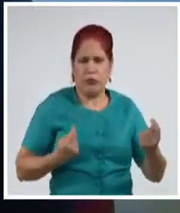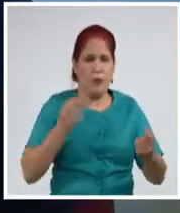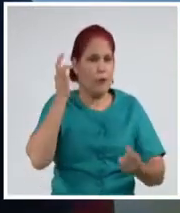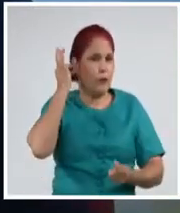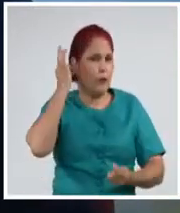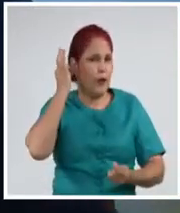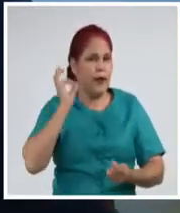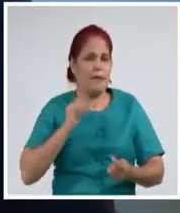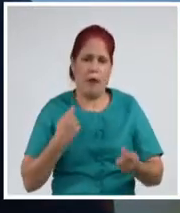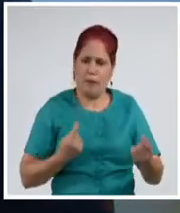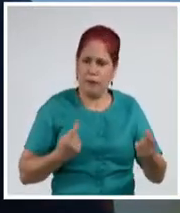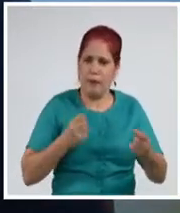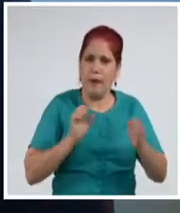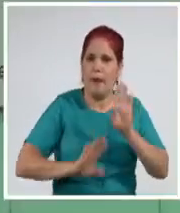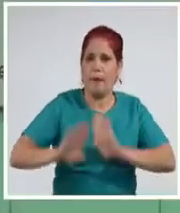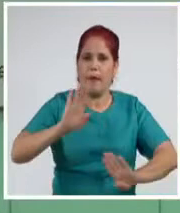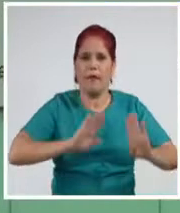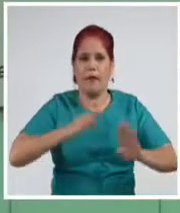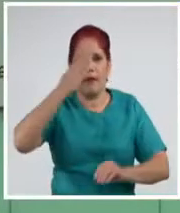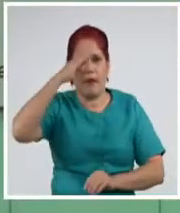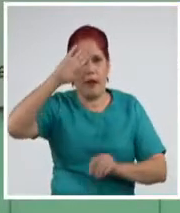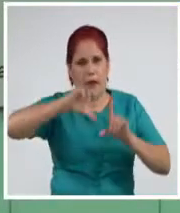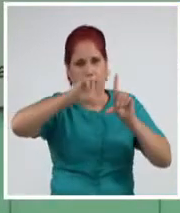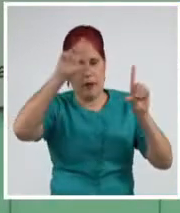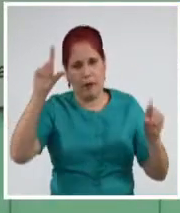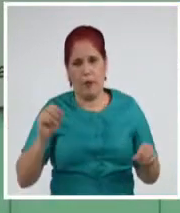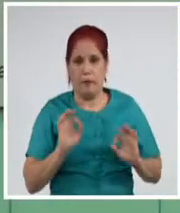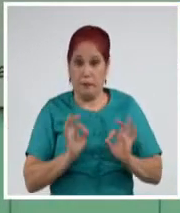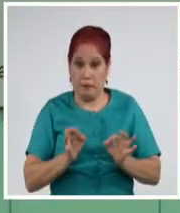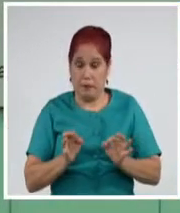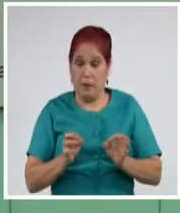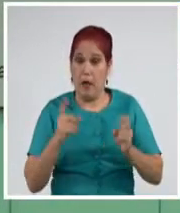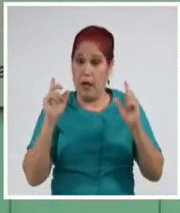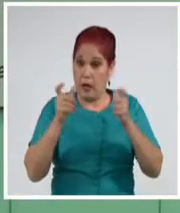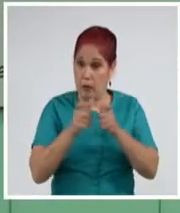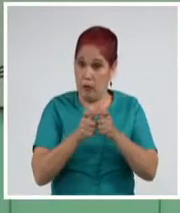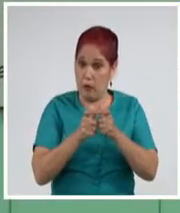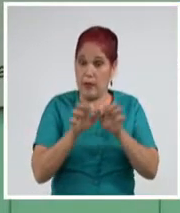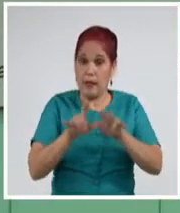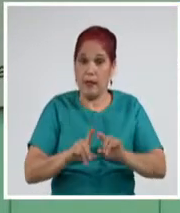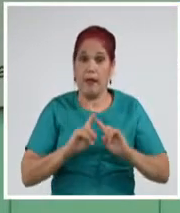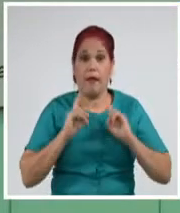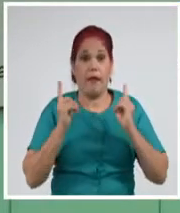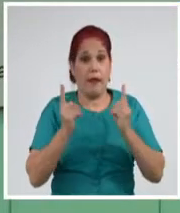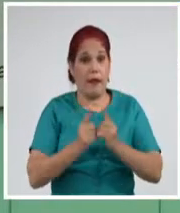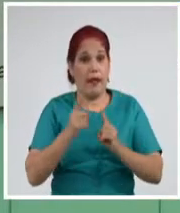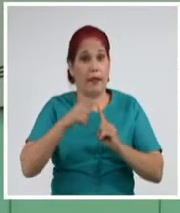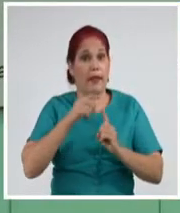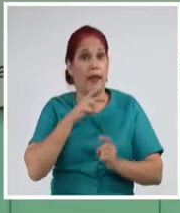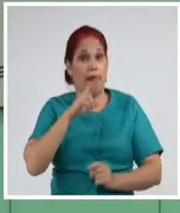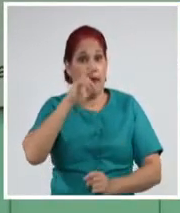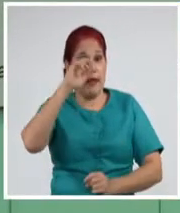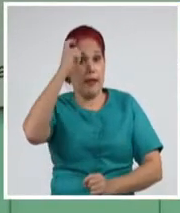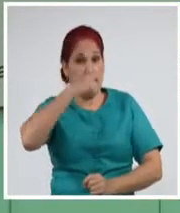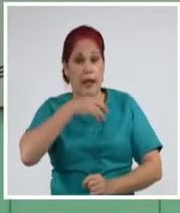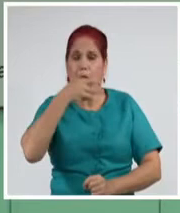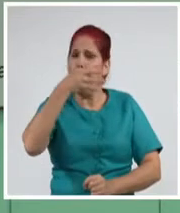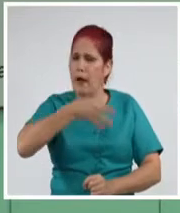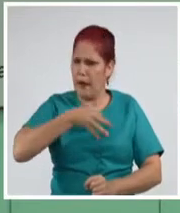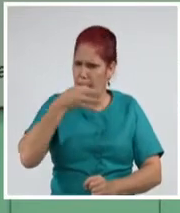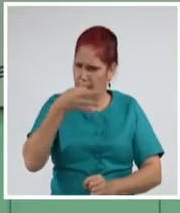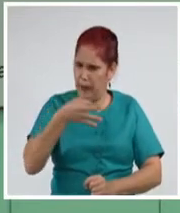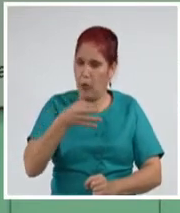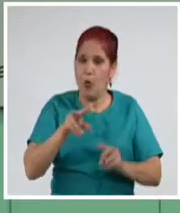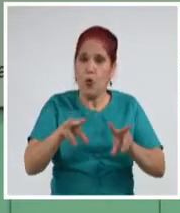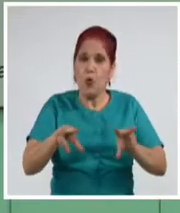situación. Como parte del encuentro, la secretaria general, Teresa Amarelle, también se refirió a